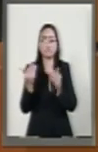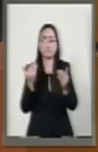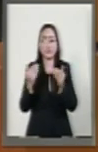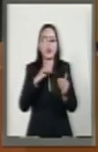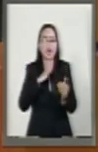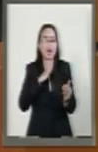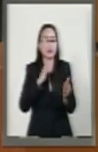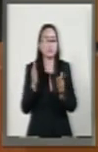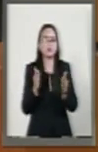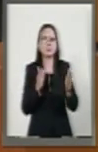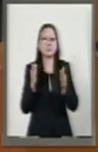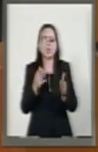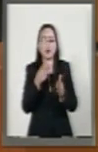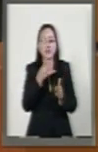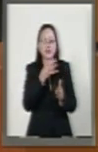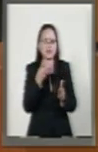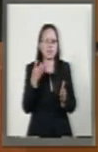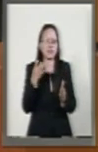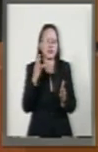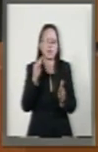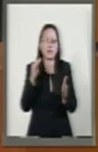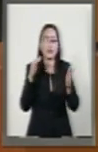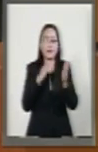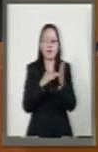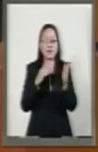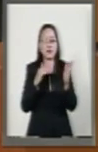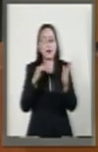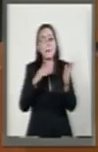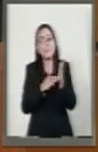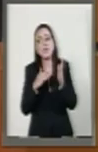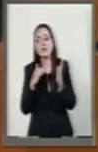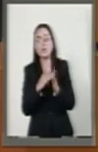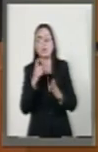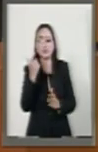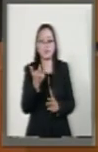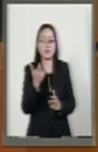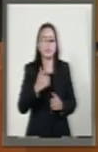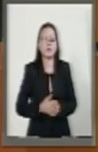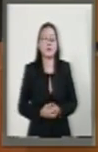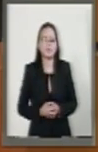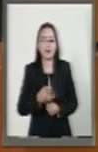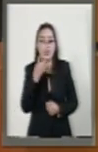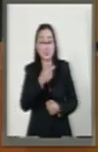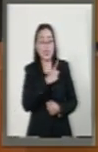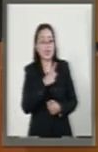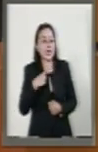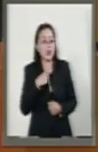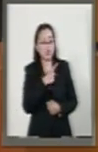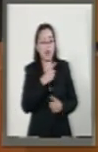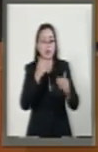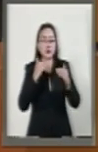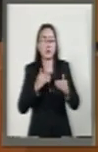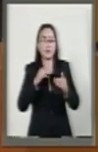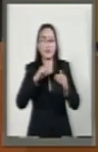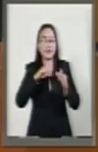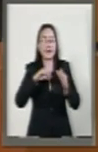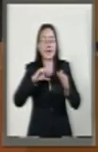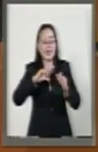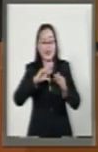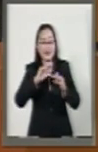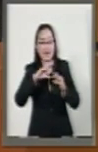han pasado a 490.000 millones de pesos. Es decir, esta deuda subnacional está